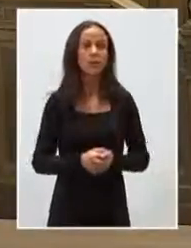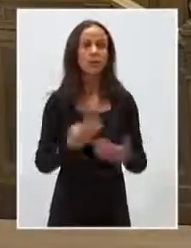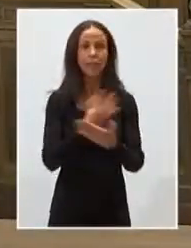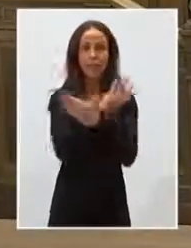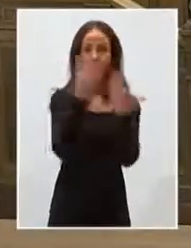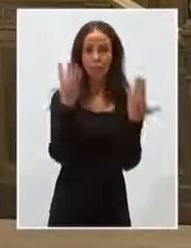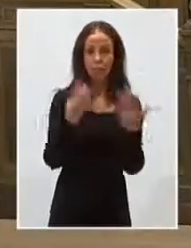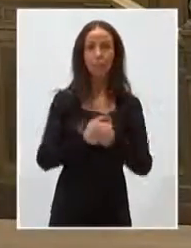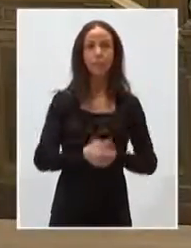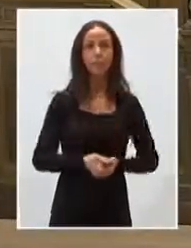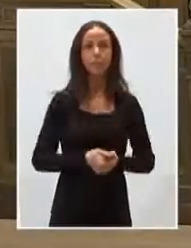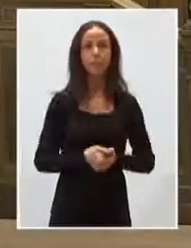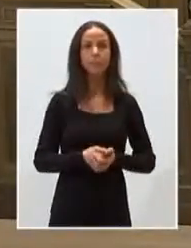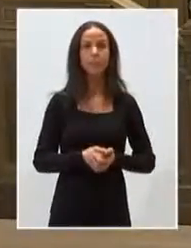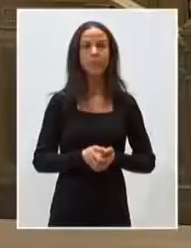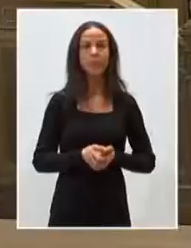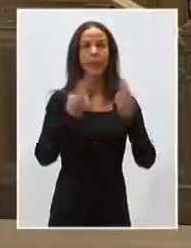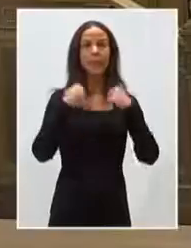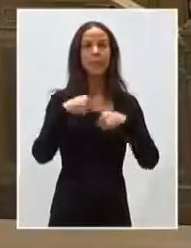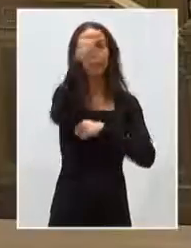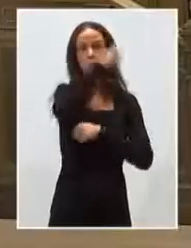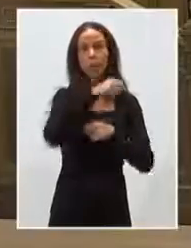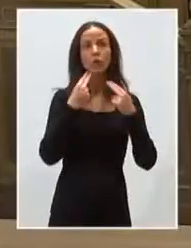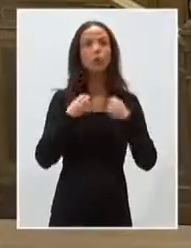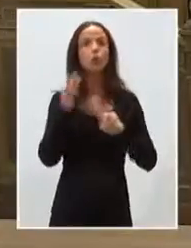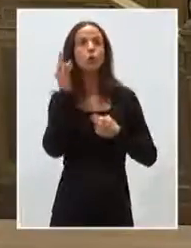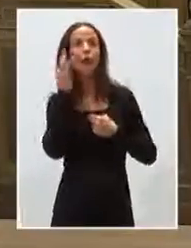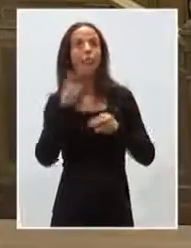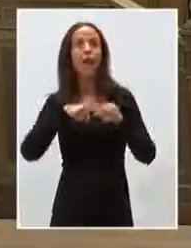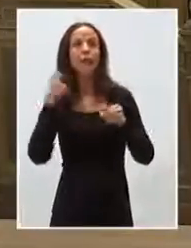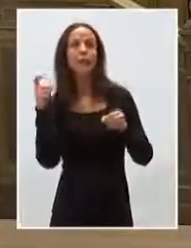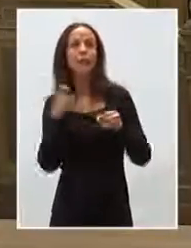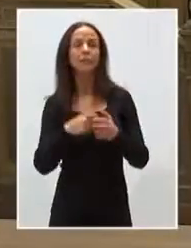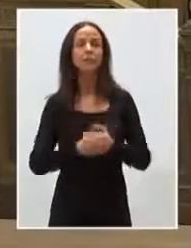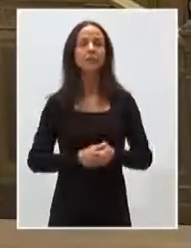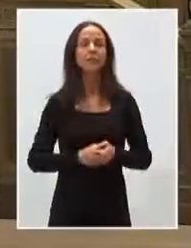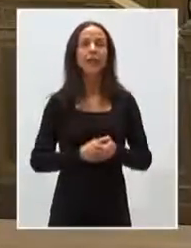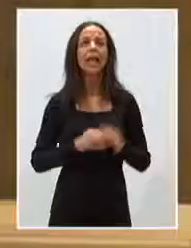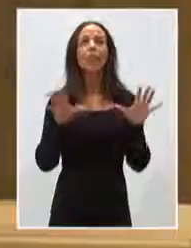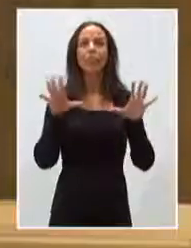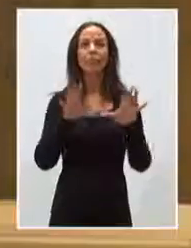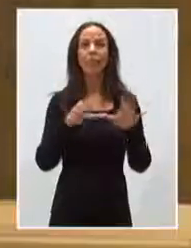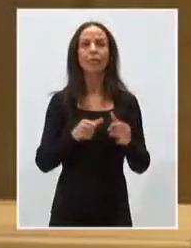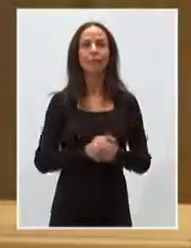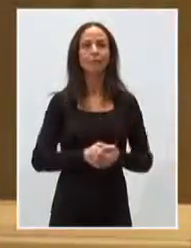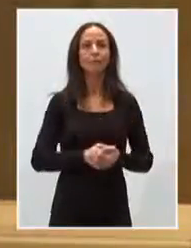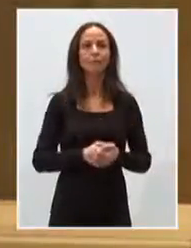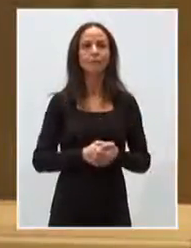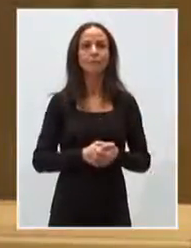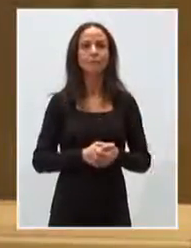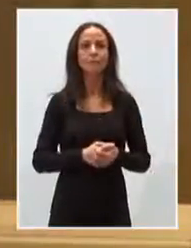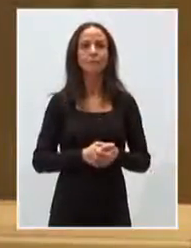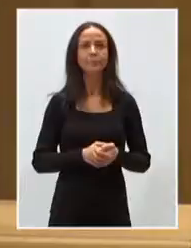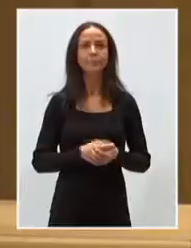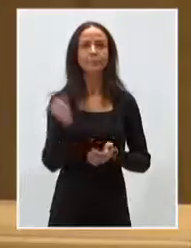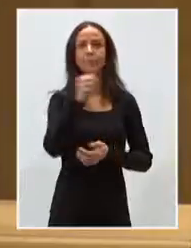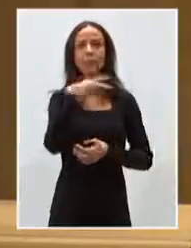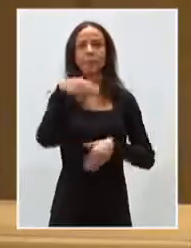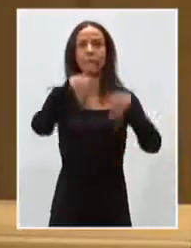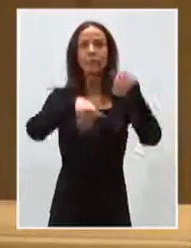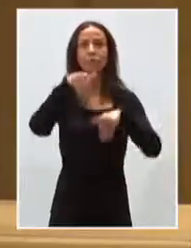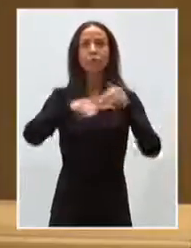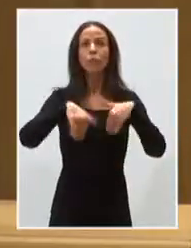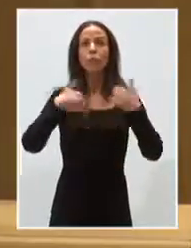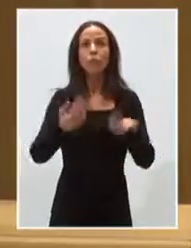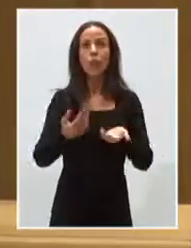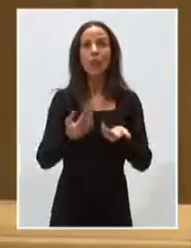Diecinueve. Diputadas y diputados que se abstienen. Diez. El resultado de la votación es